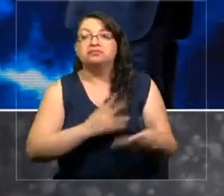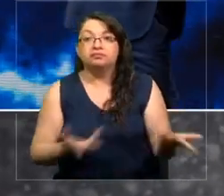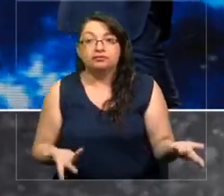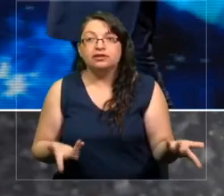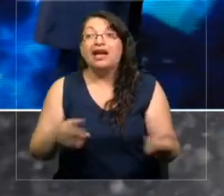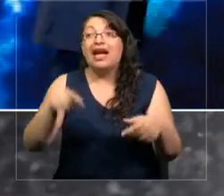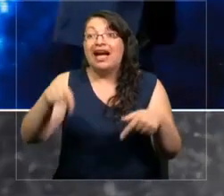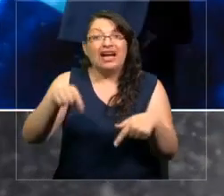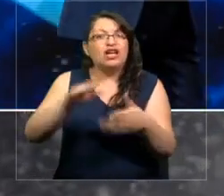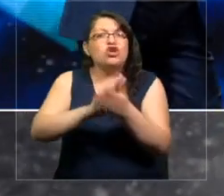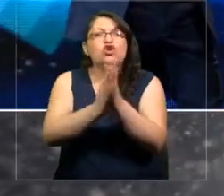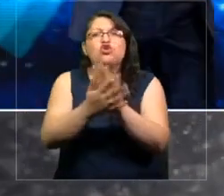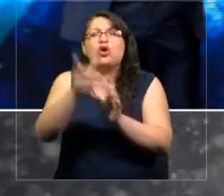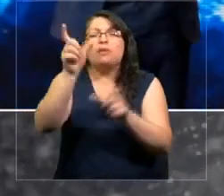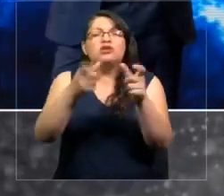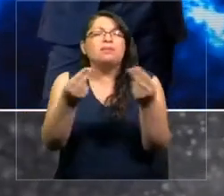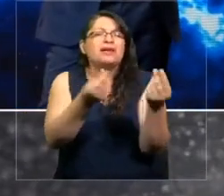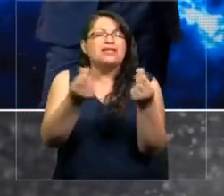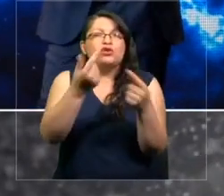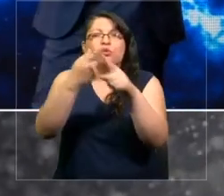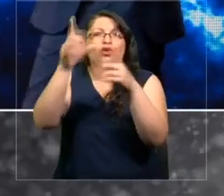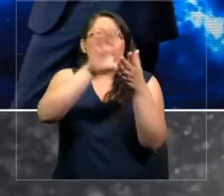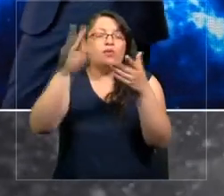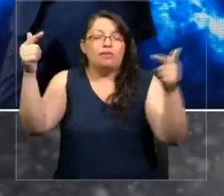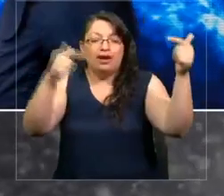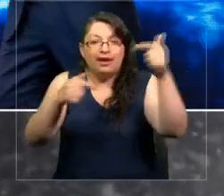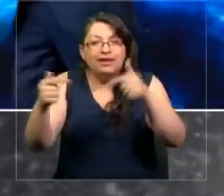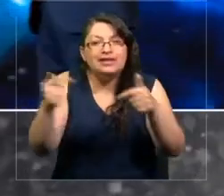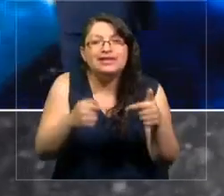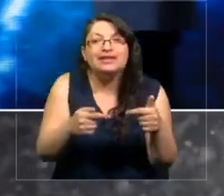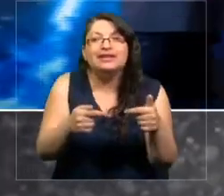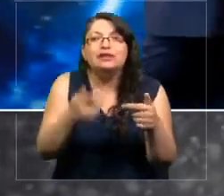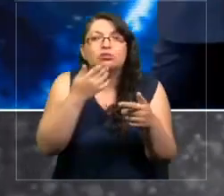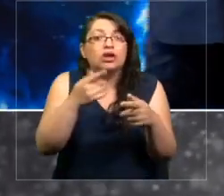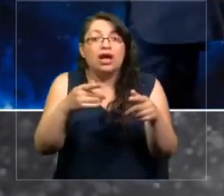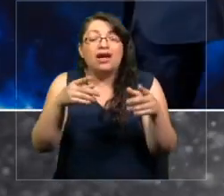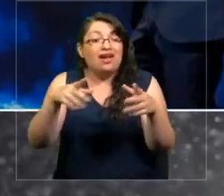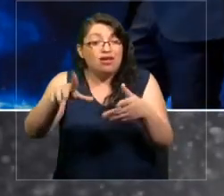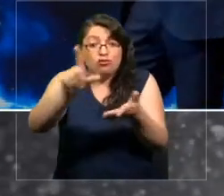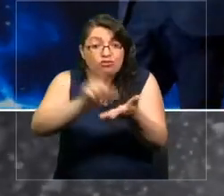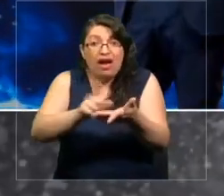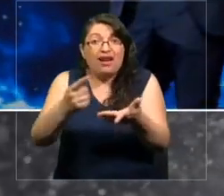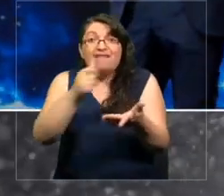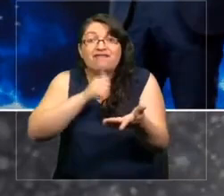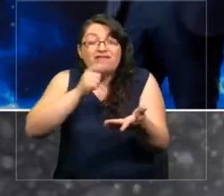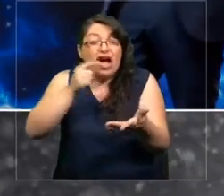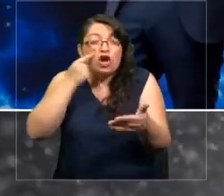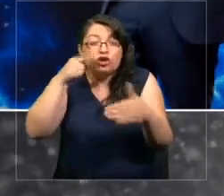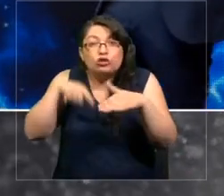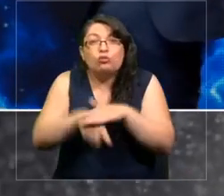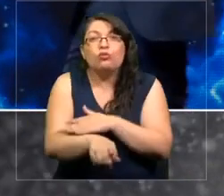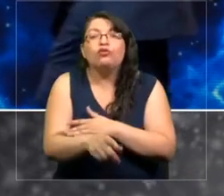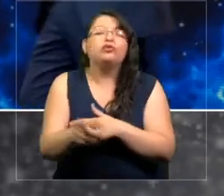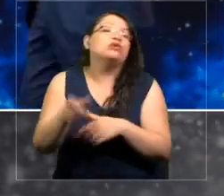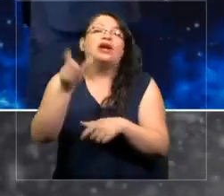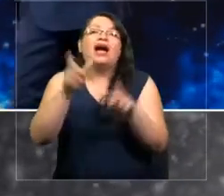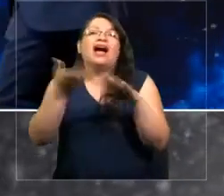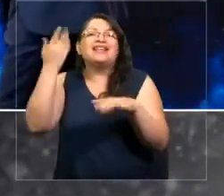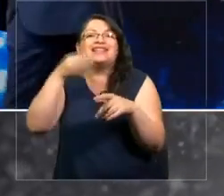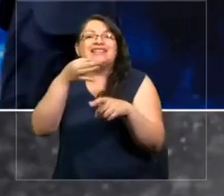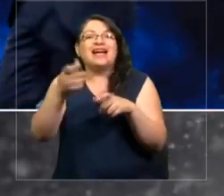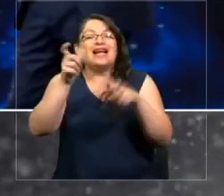Porque es un territorio no explorado. Y esta vieja idea de que los trabajadores del cuello blanco, las del cuello azul, estaban más o menos expuestos a la tecnología,